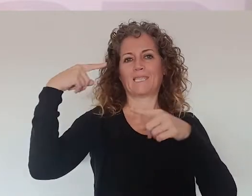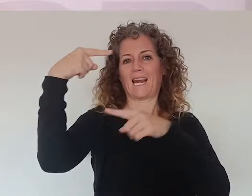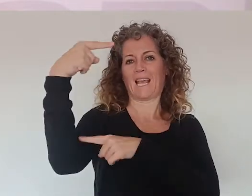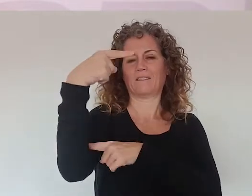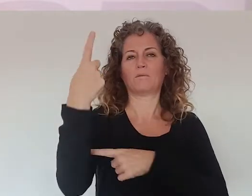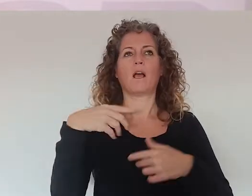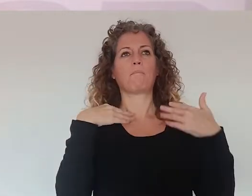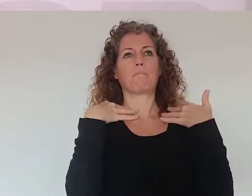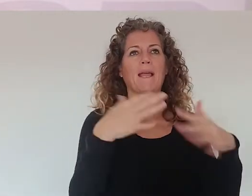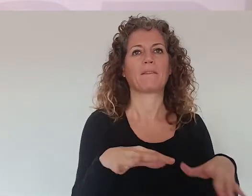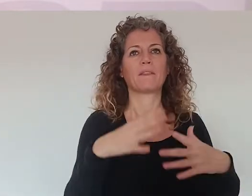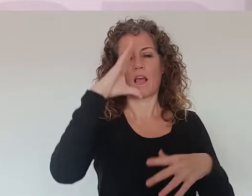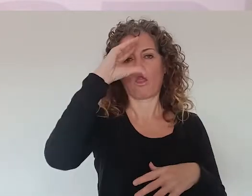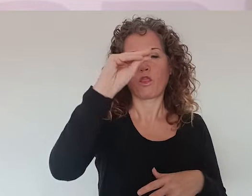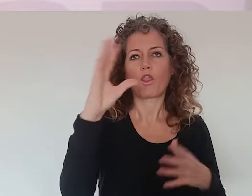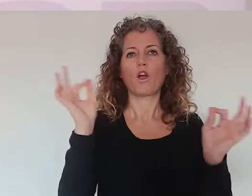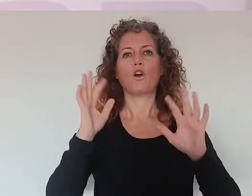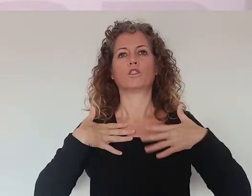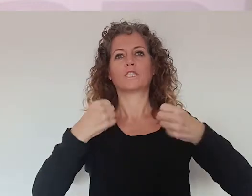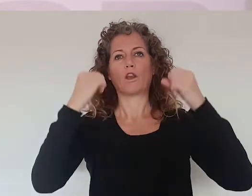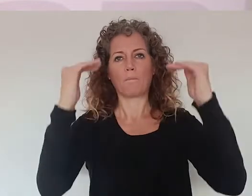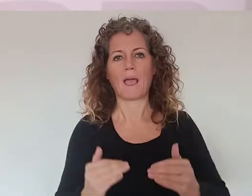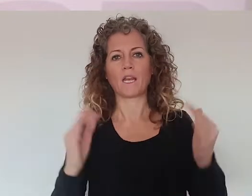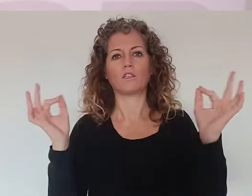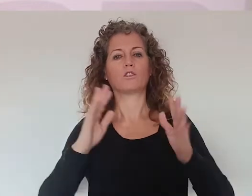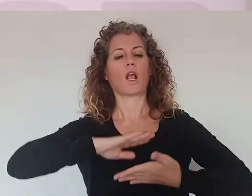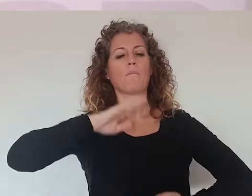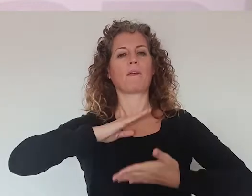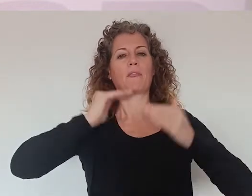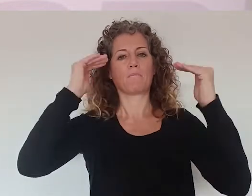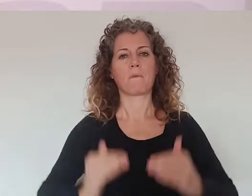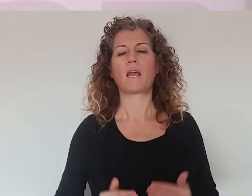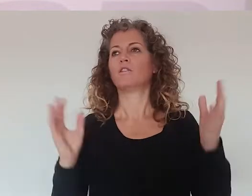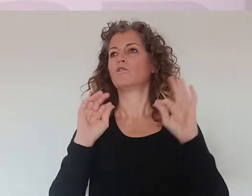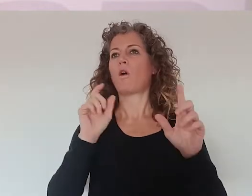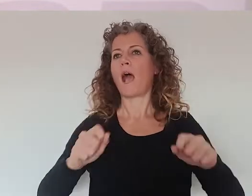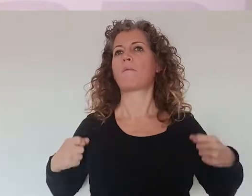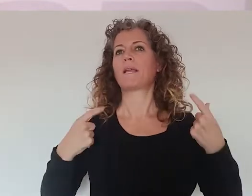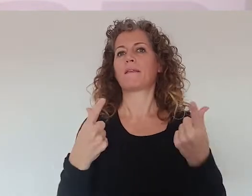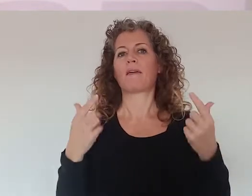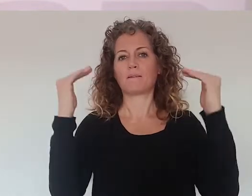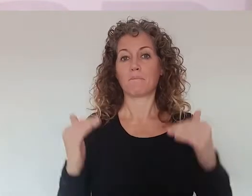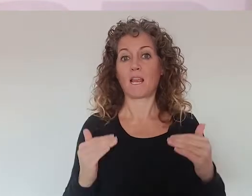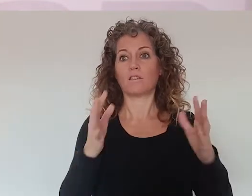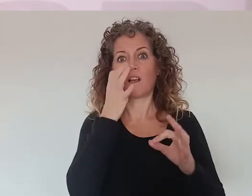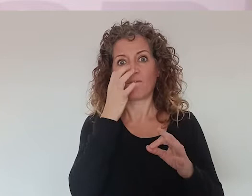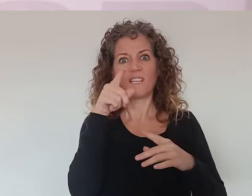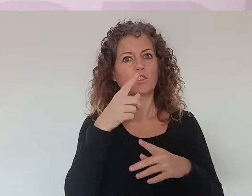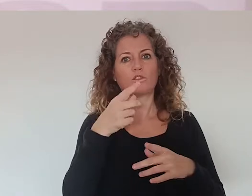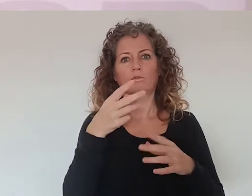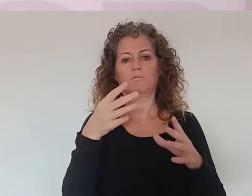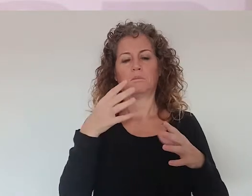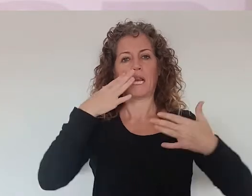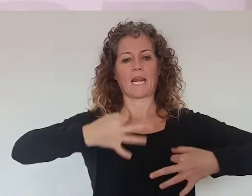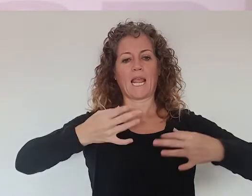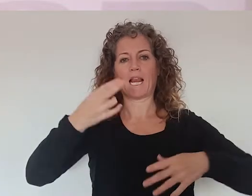prejuicios, a pérdidas. A pérdidas cognitivas, a pérdidas de salud, a pérdidas de capacidades, a pérdidas de habilidades. Y eso no